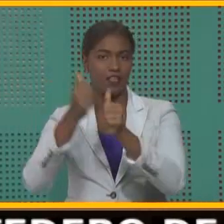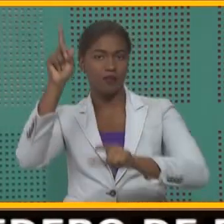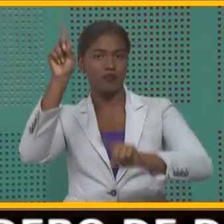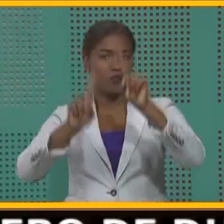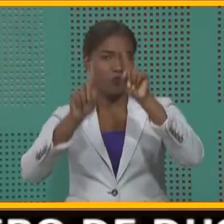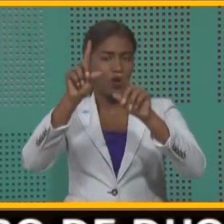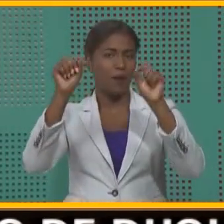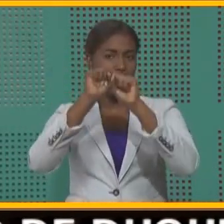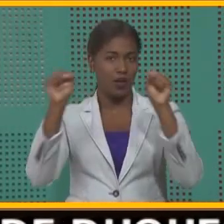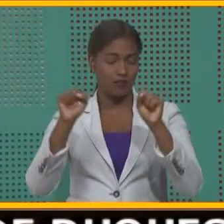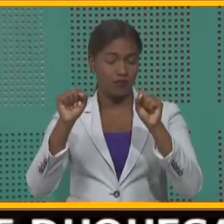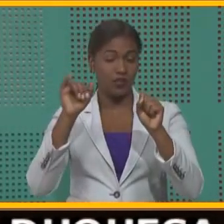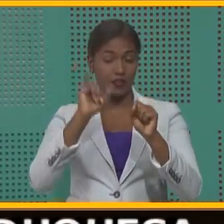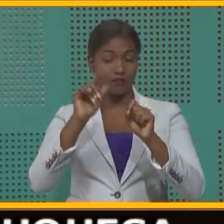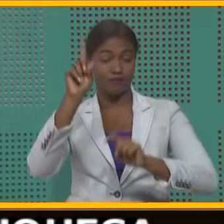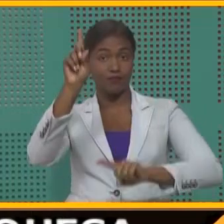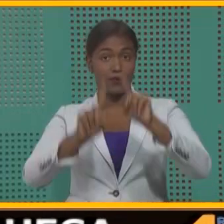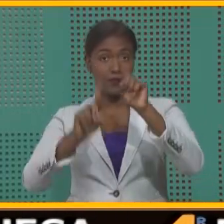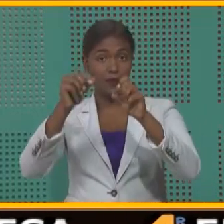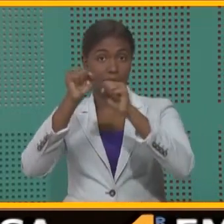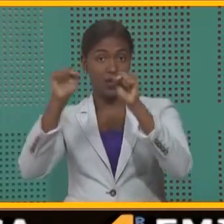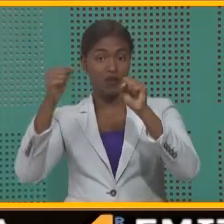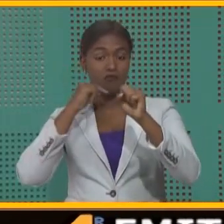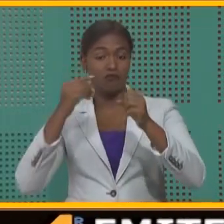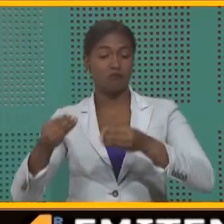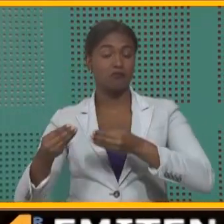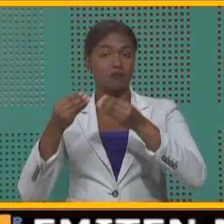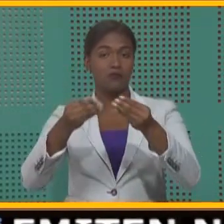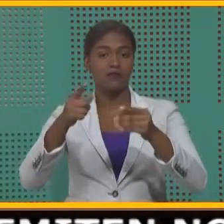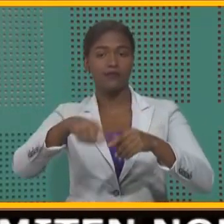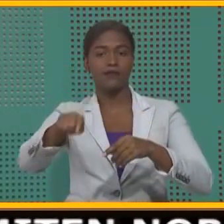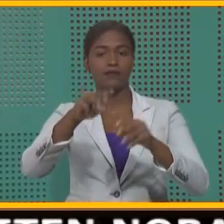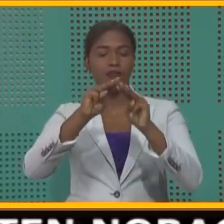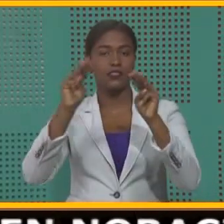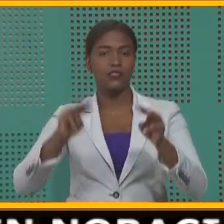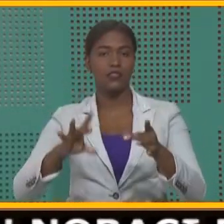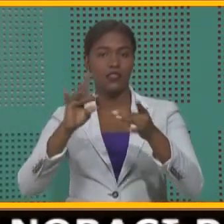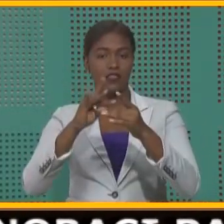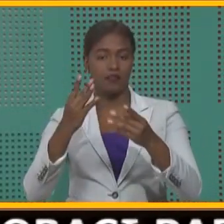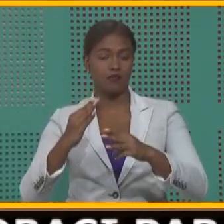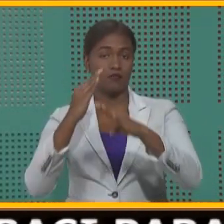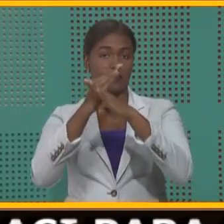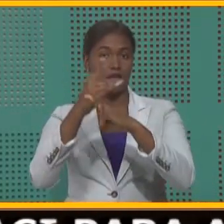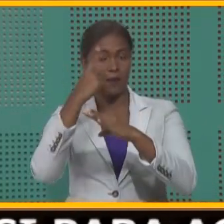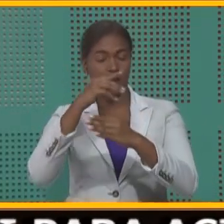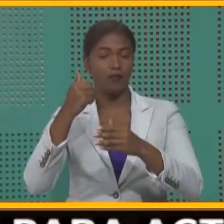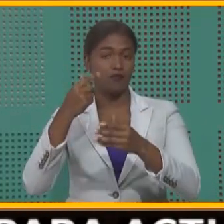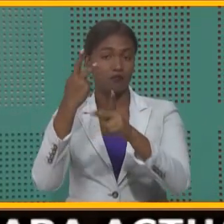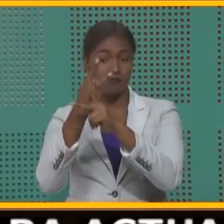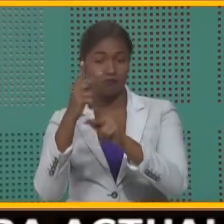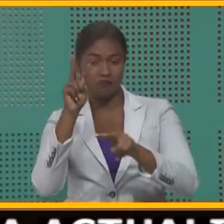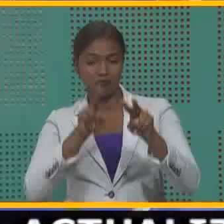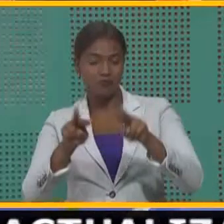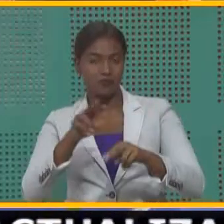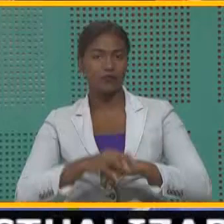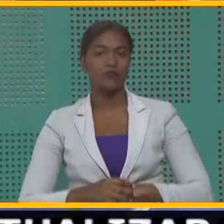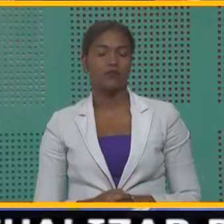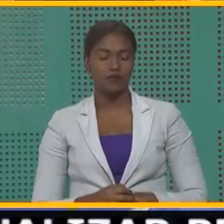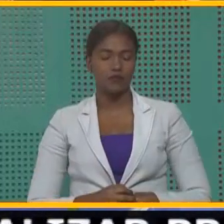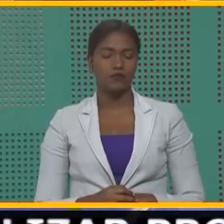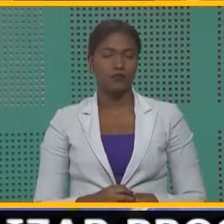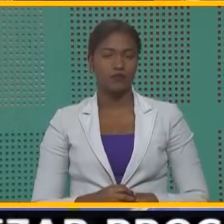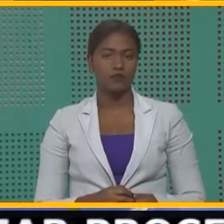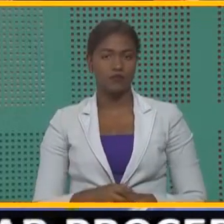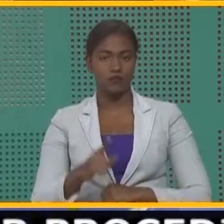artificiales. Los fuegos artificiales que son incautados son llevados al Ministerio de Defensa para incinerarlos. Almacenes de las